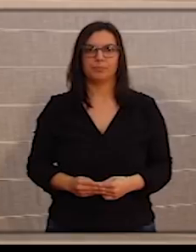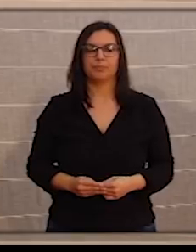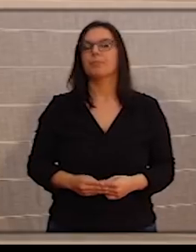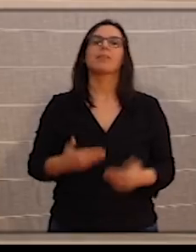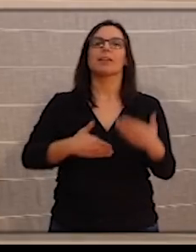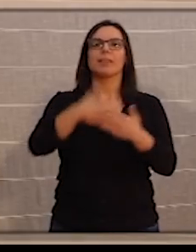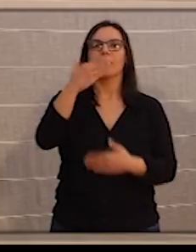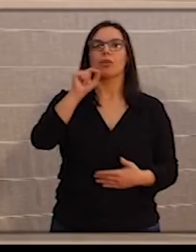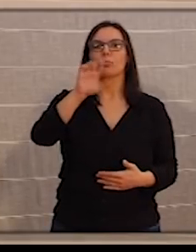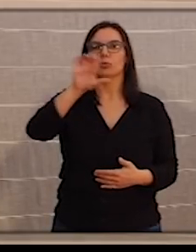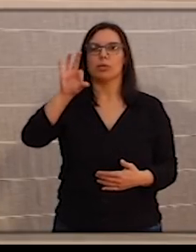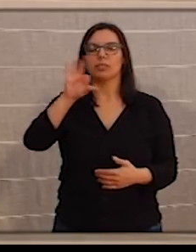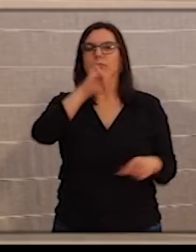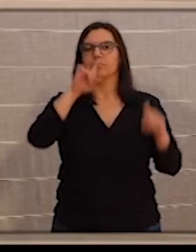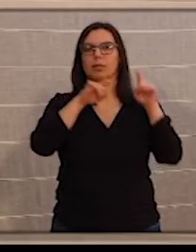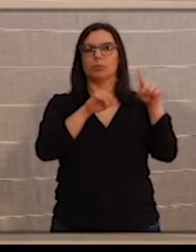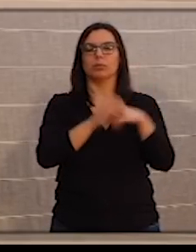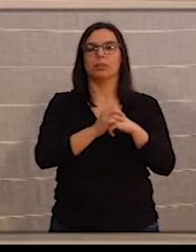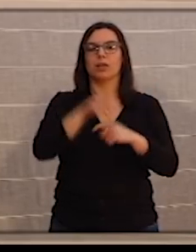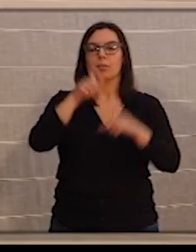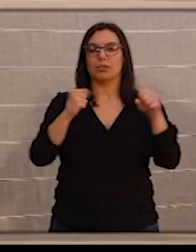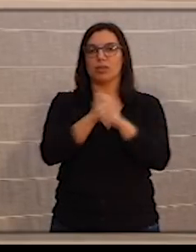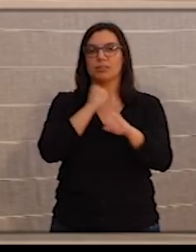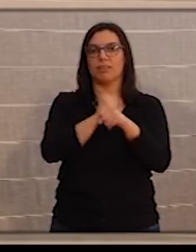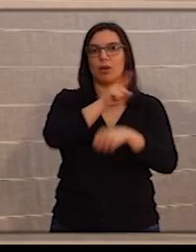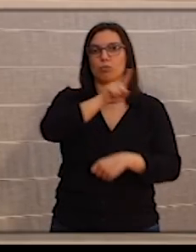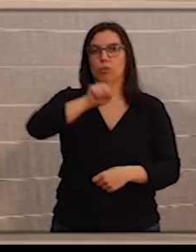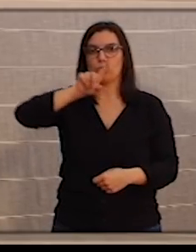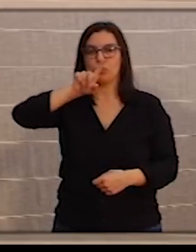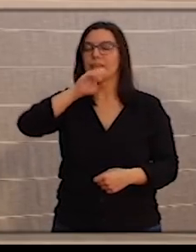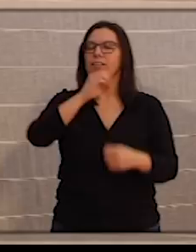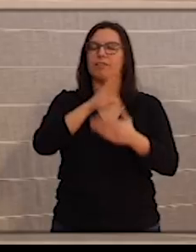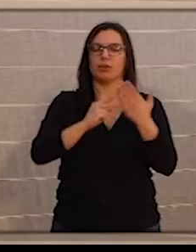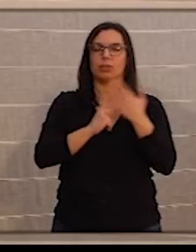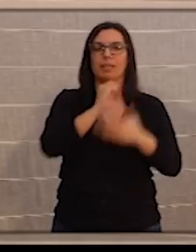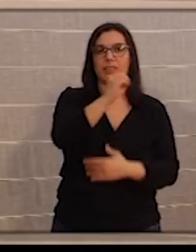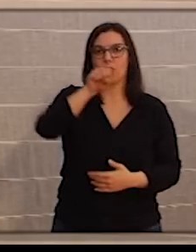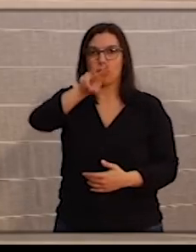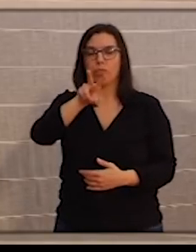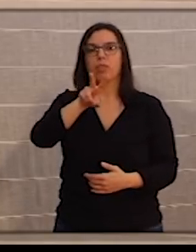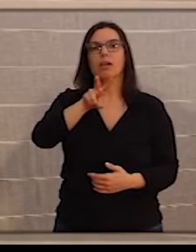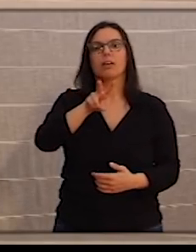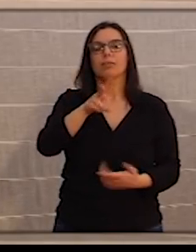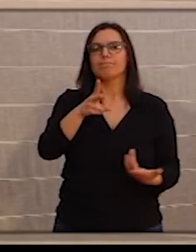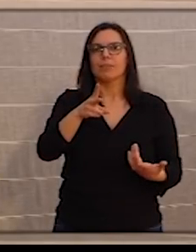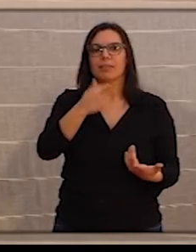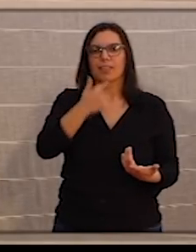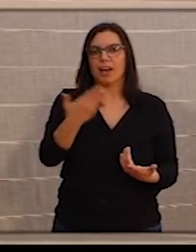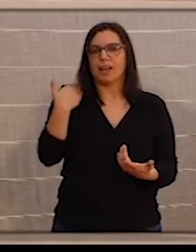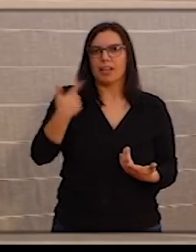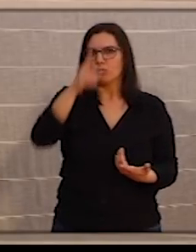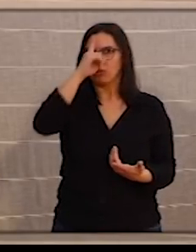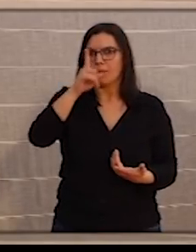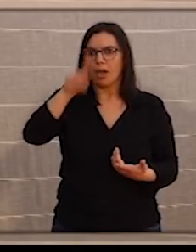diario Punto Es. Trabajadores del 012 aseguraban ayer que no se les había informado de que también atenderían llamadas relativas al